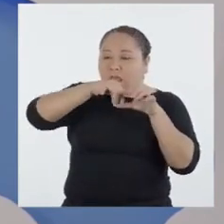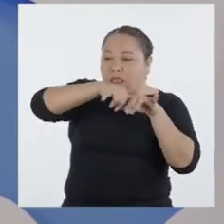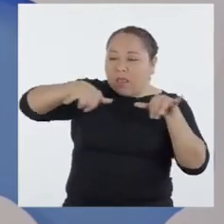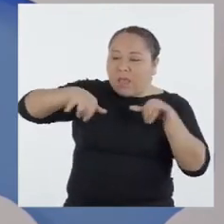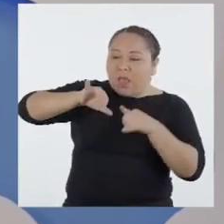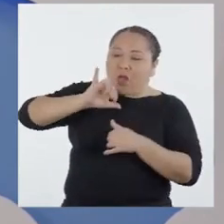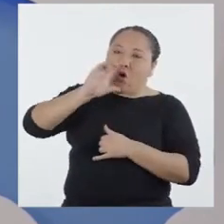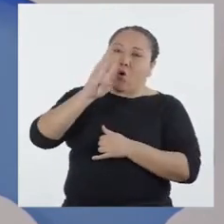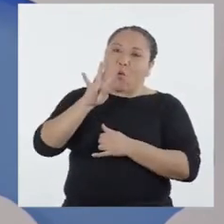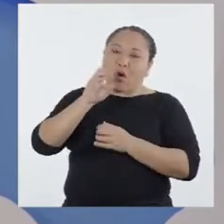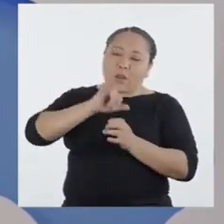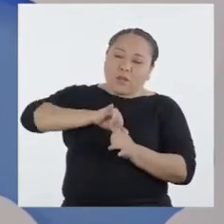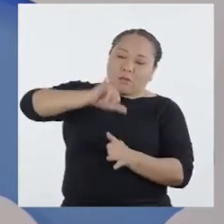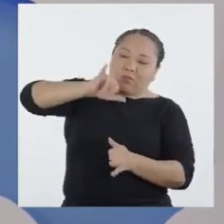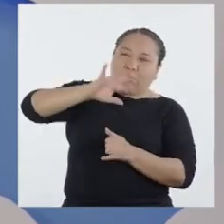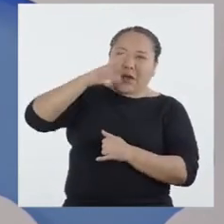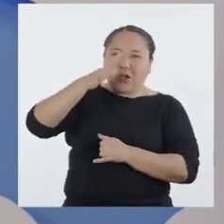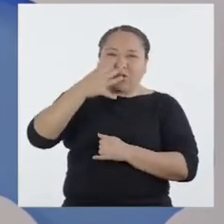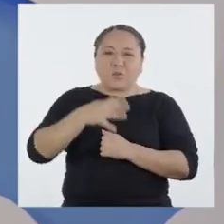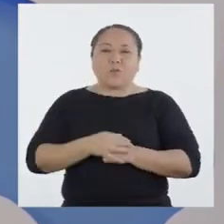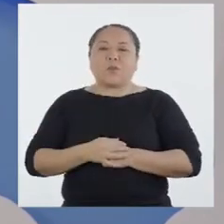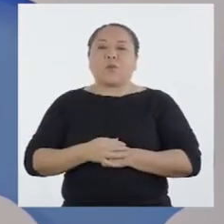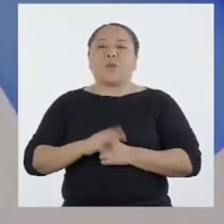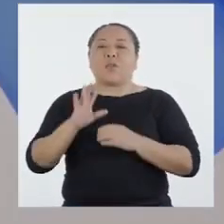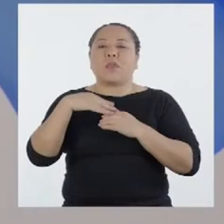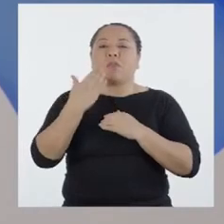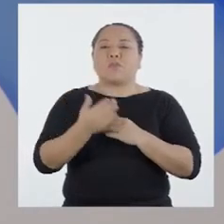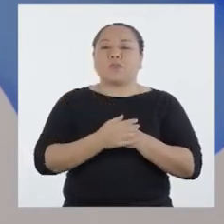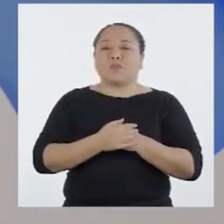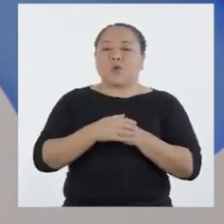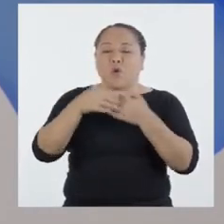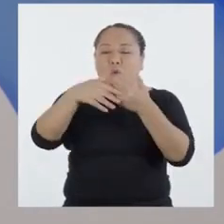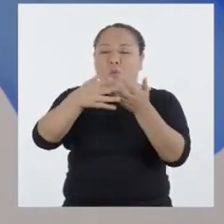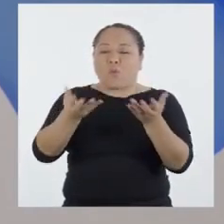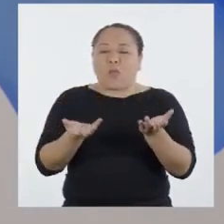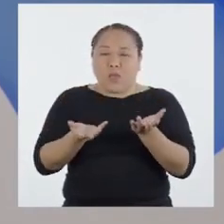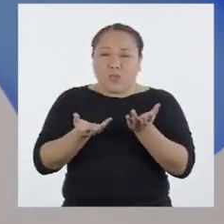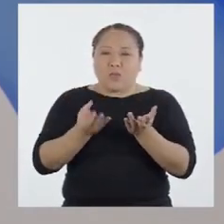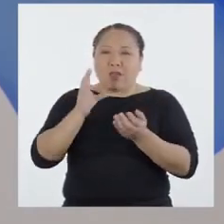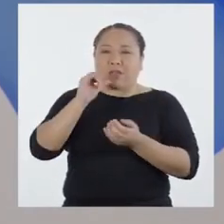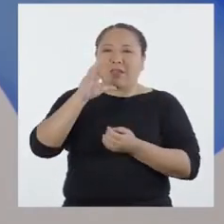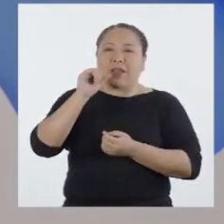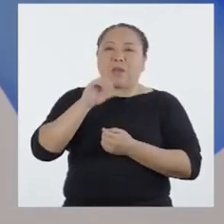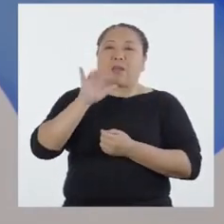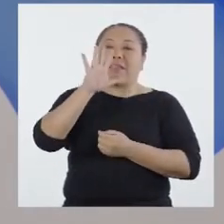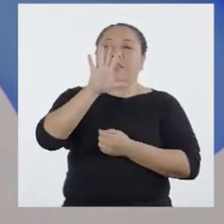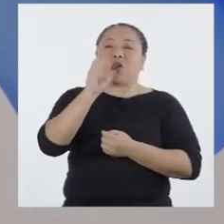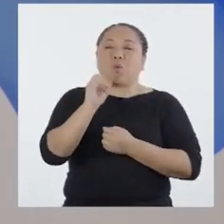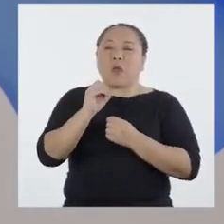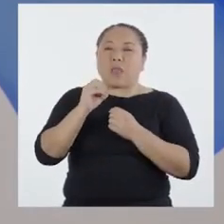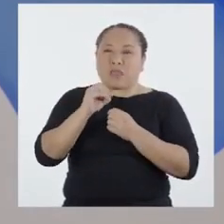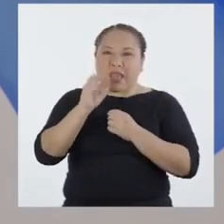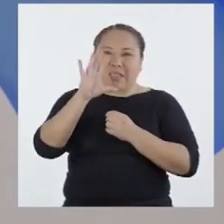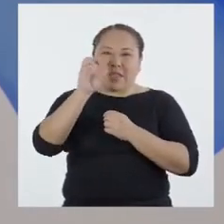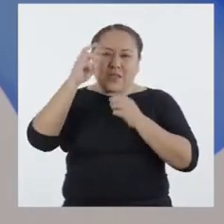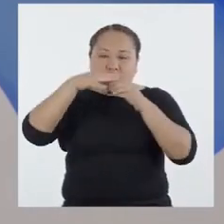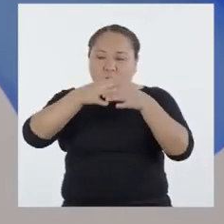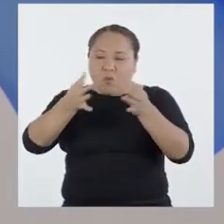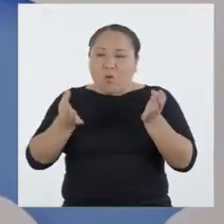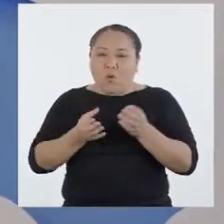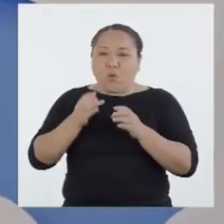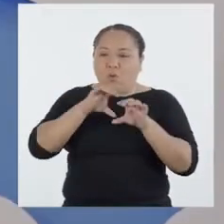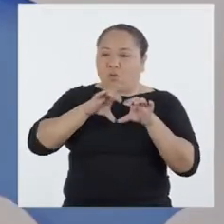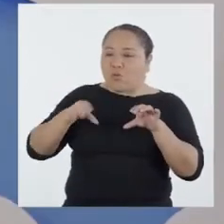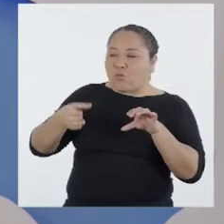40 centímetros de alto, aproximadamente. Luego, un plato de cerámica de 50 centímetros de